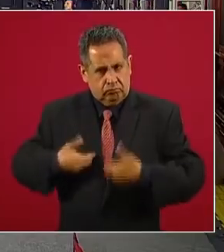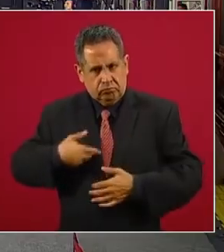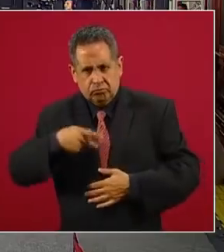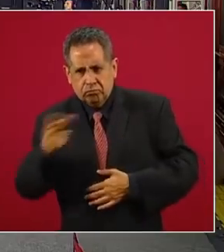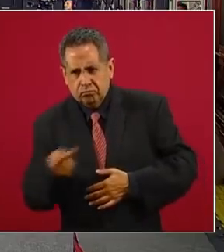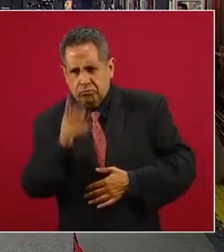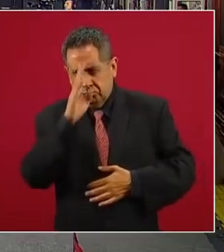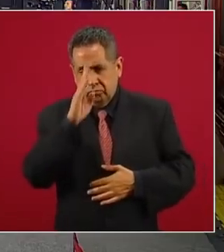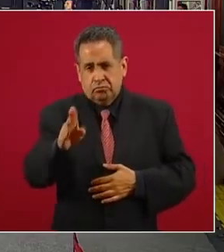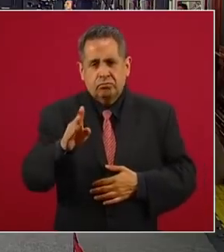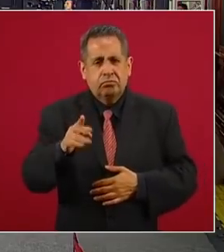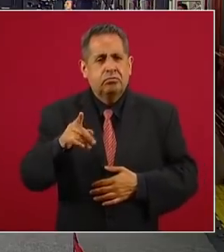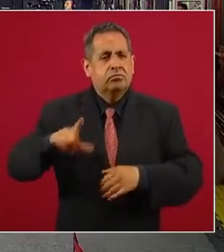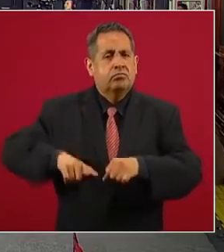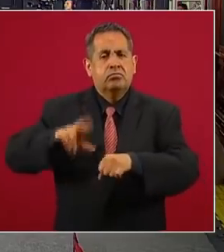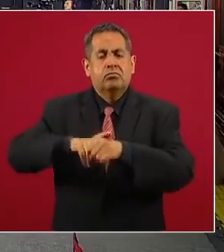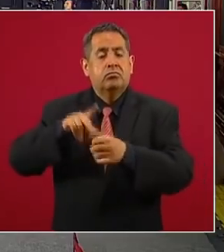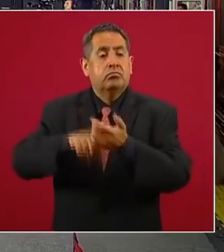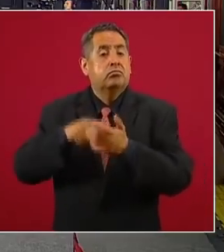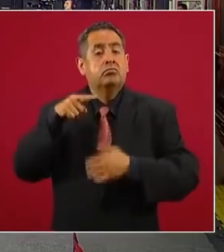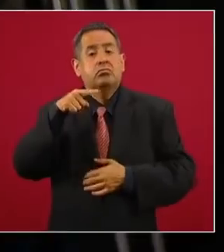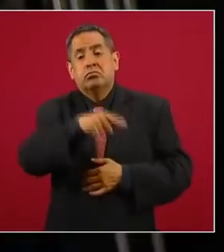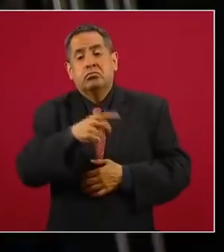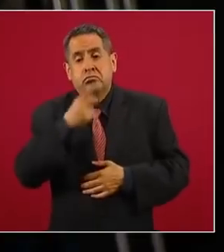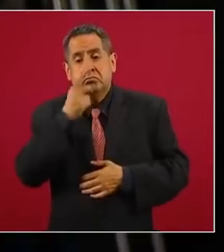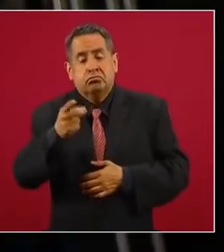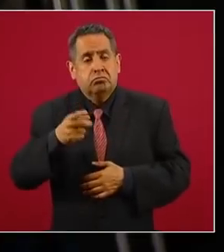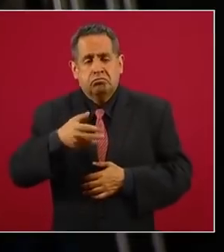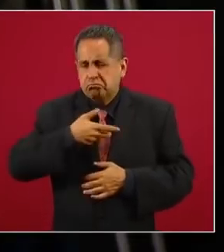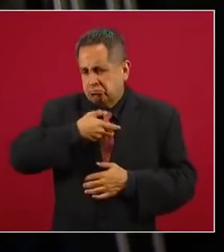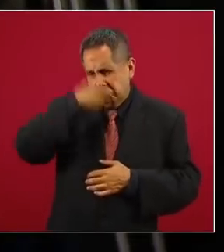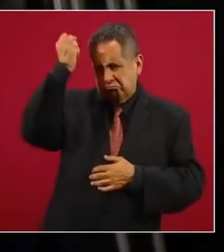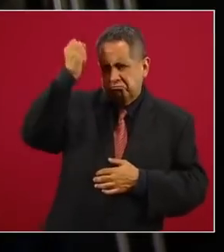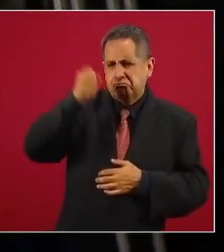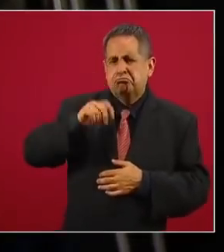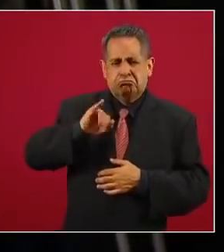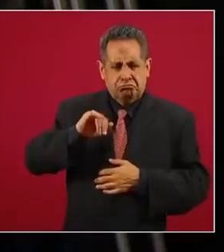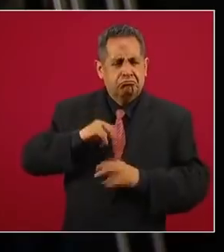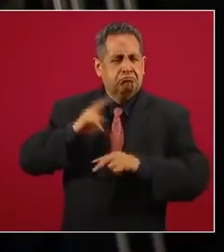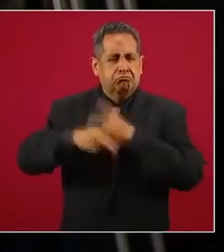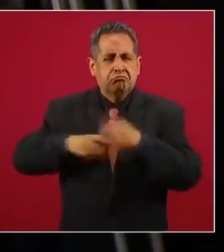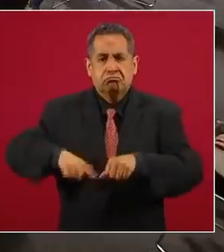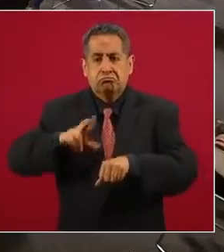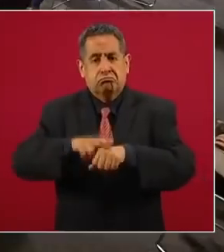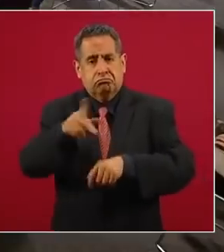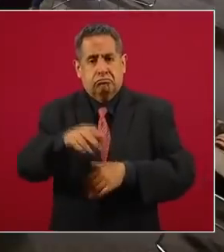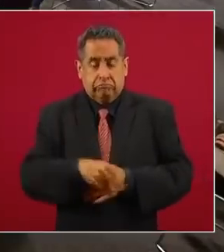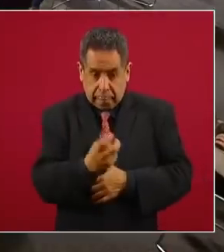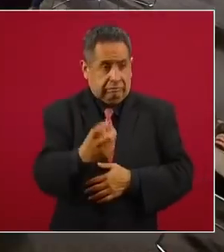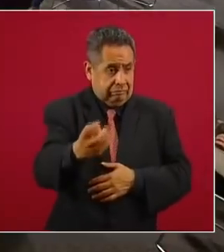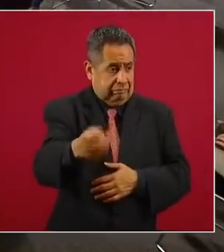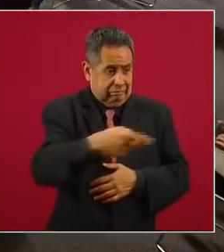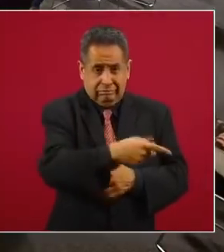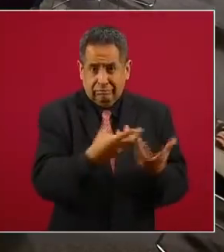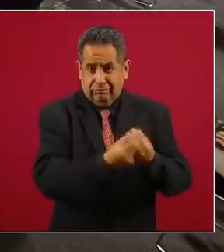le preguntaba lo de la gubernatura, él prácticamente se destapó para la gubernatura de ese estado. En eso anda,